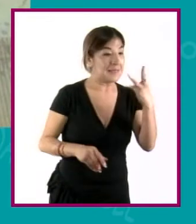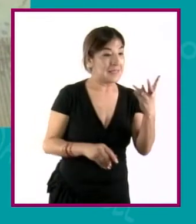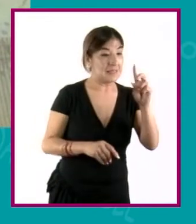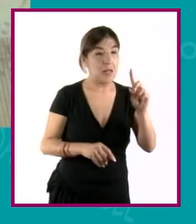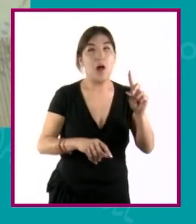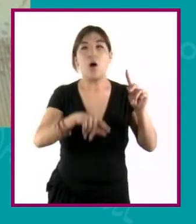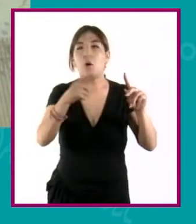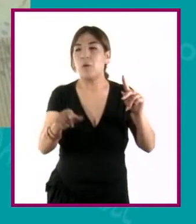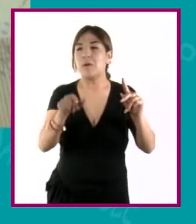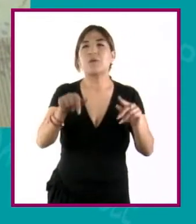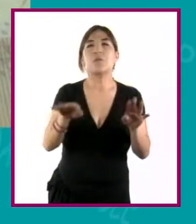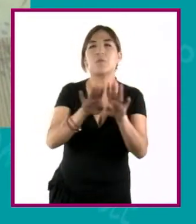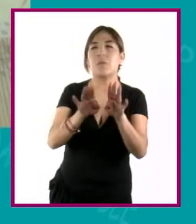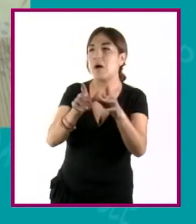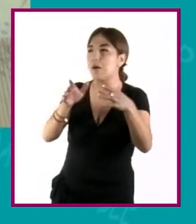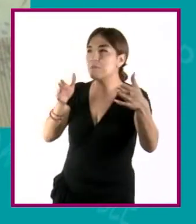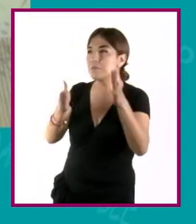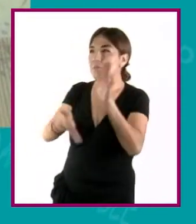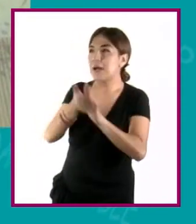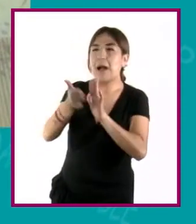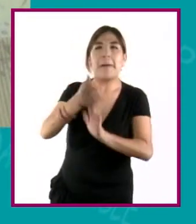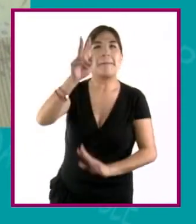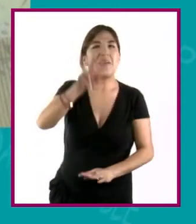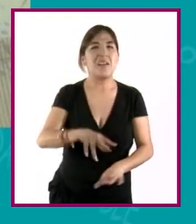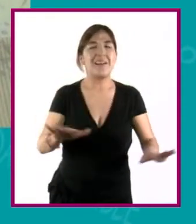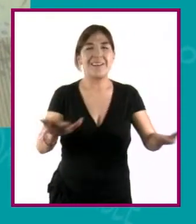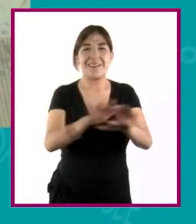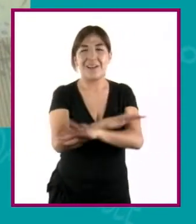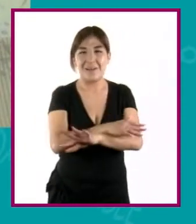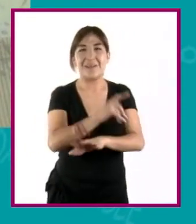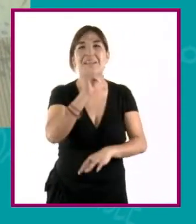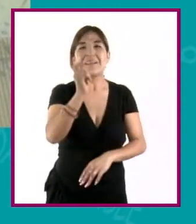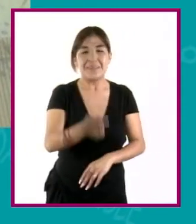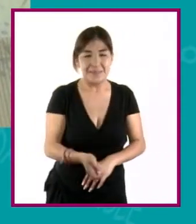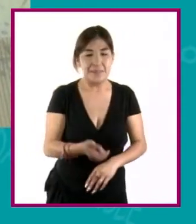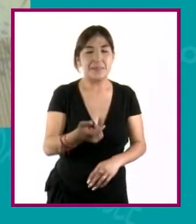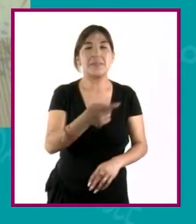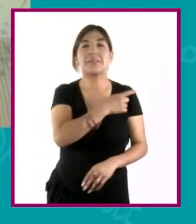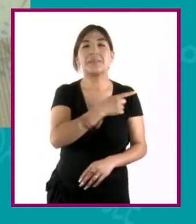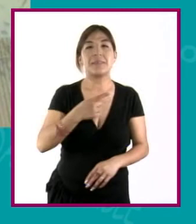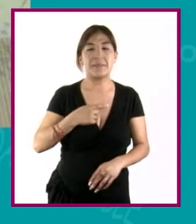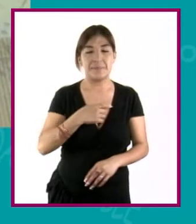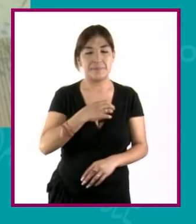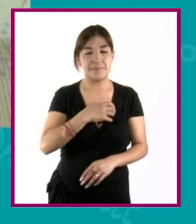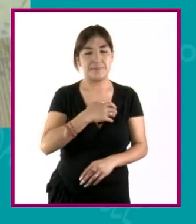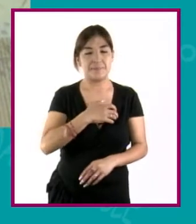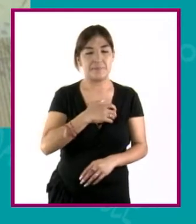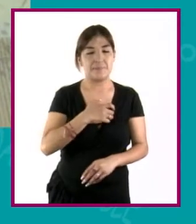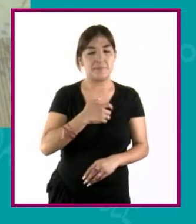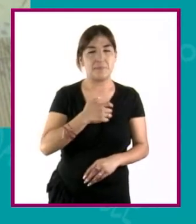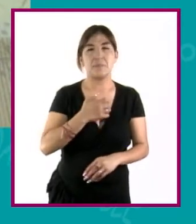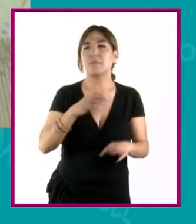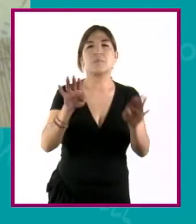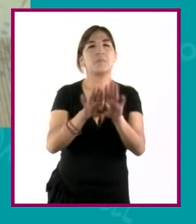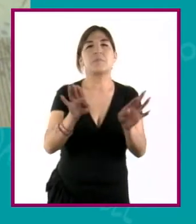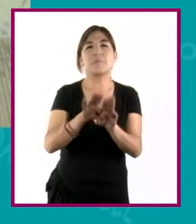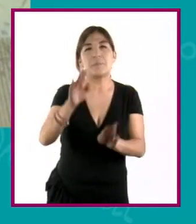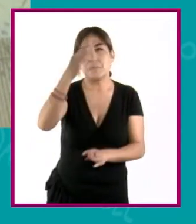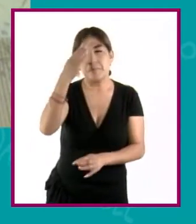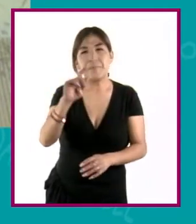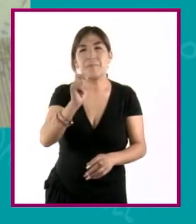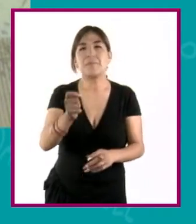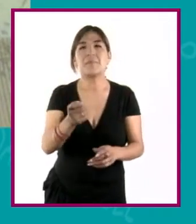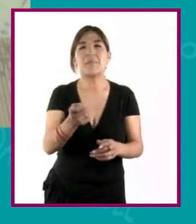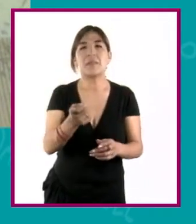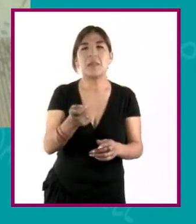bidimensional. Ahí encontramos una de las principales dificultades y eso implica tener una capacidad de síntesis como para saber quién es